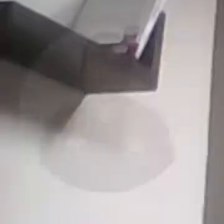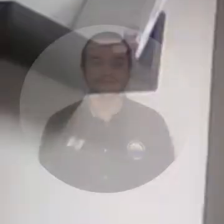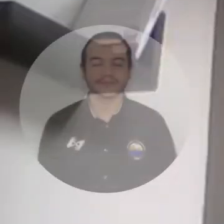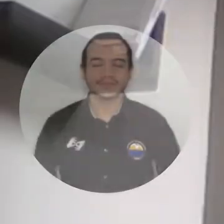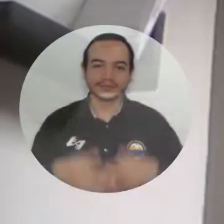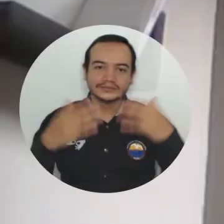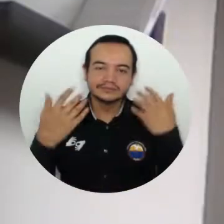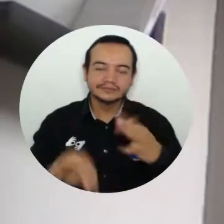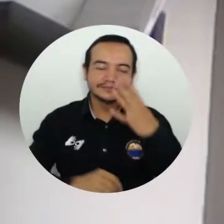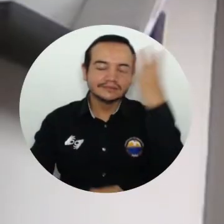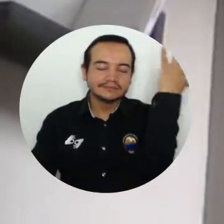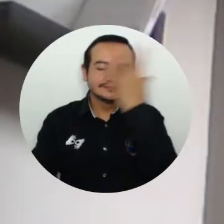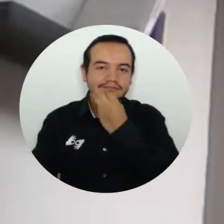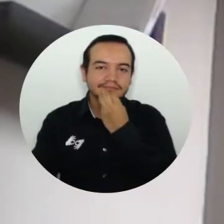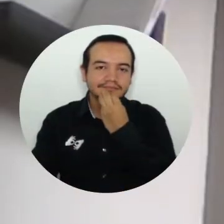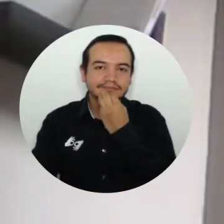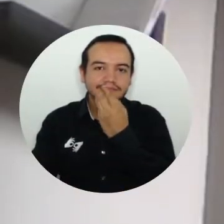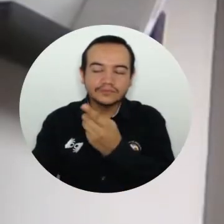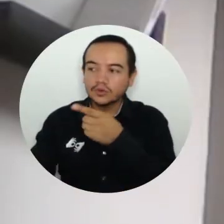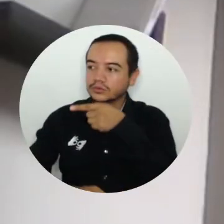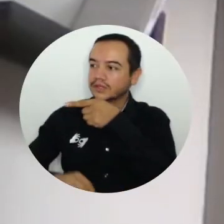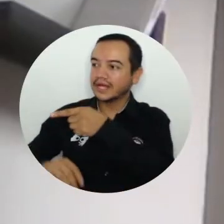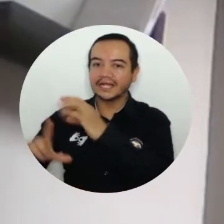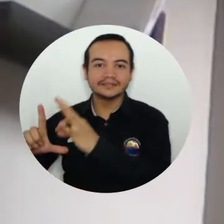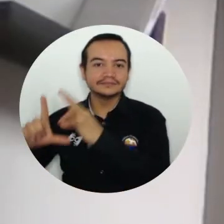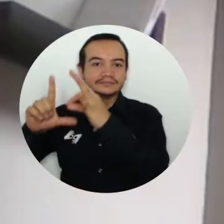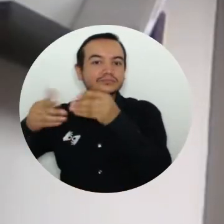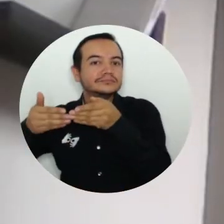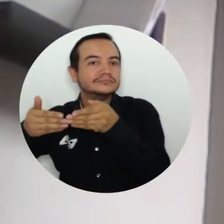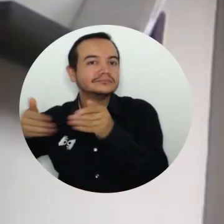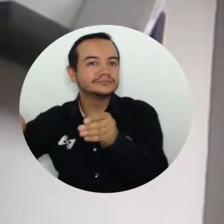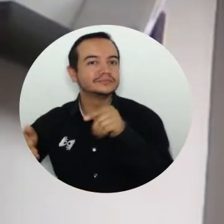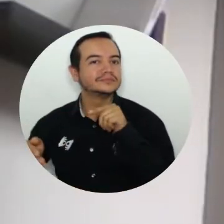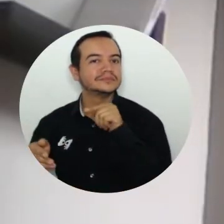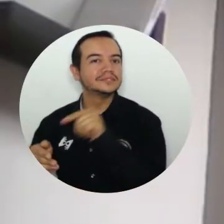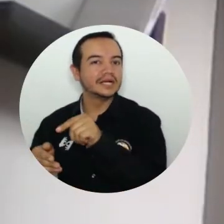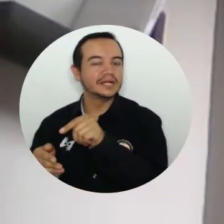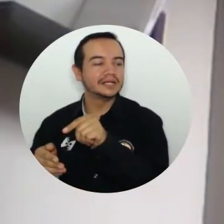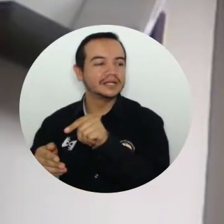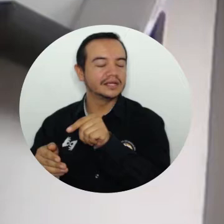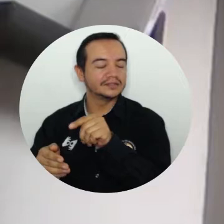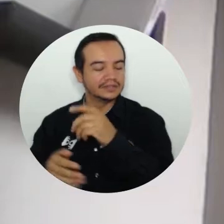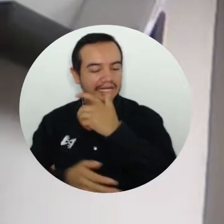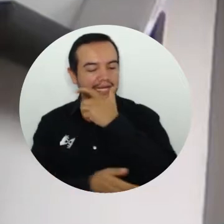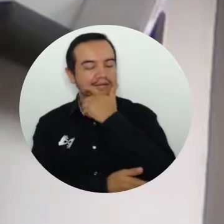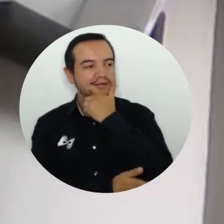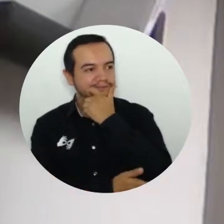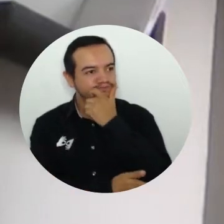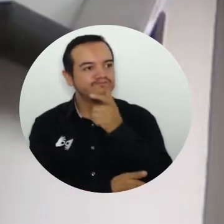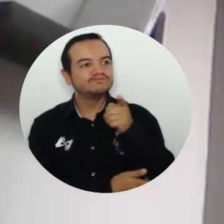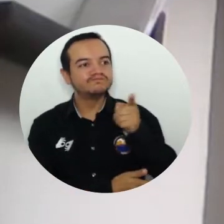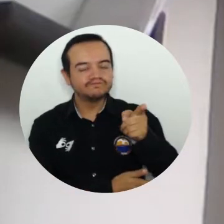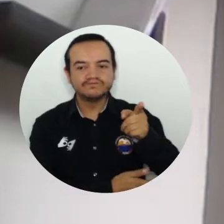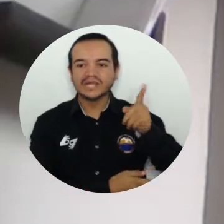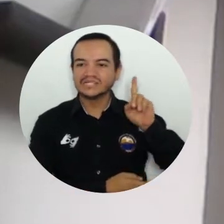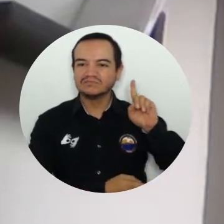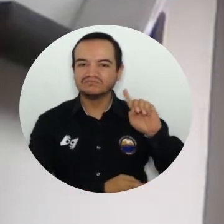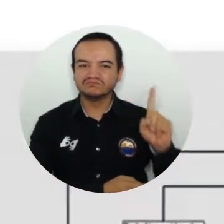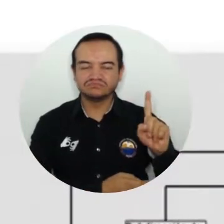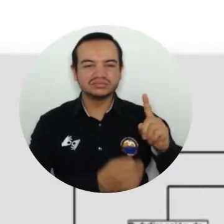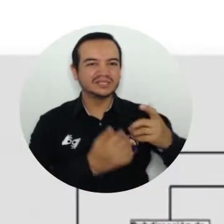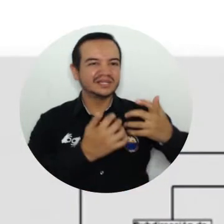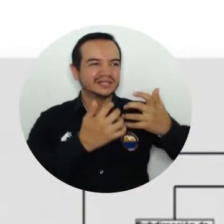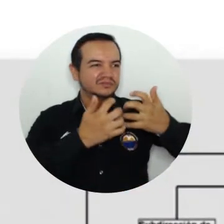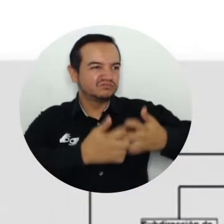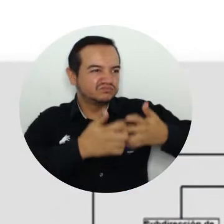Esta es una maravillosa oportunidad a través de este lanzamiento de valorar todo el esfuerzo